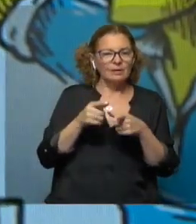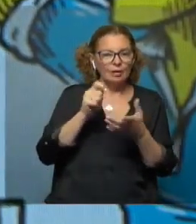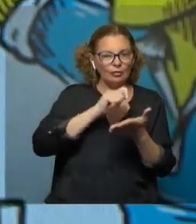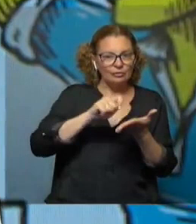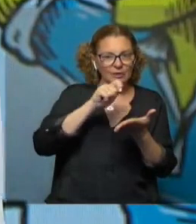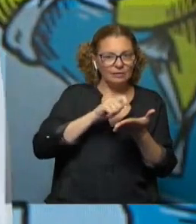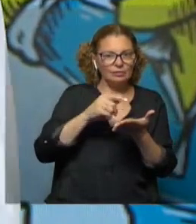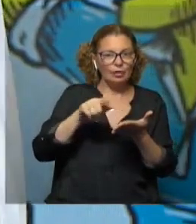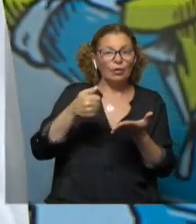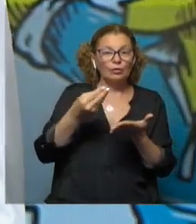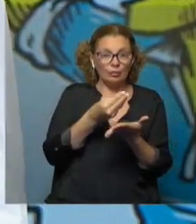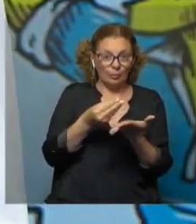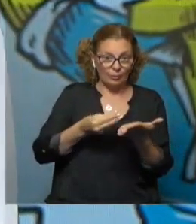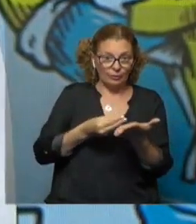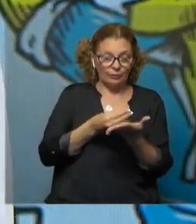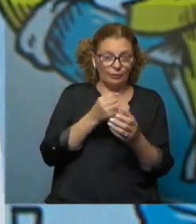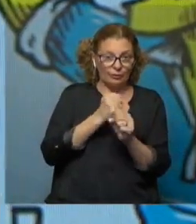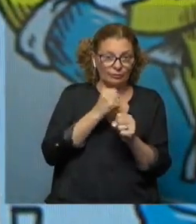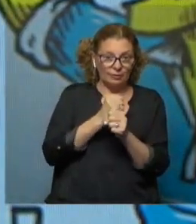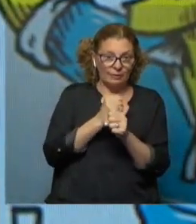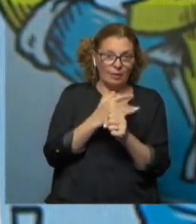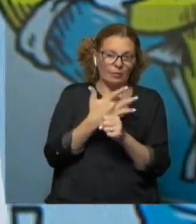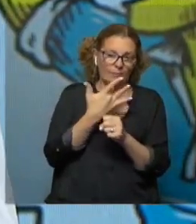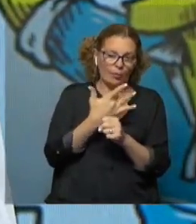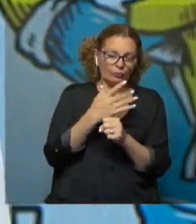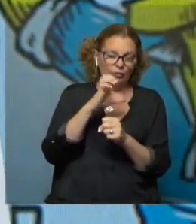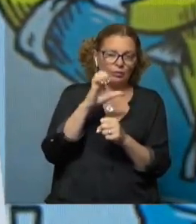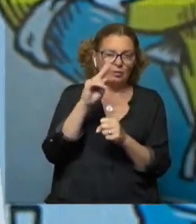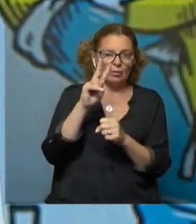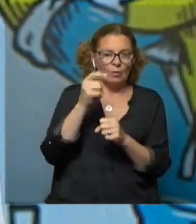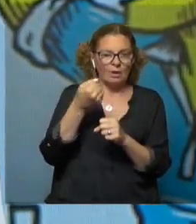otro es la ilustración. Hay un trabajo formidable de Eduardo,